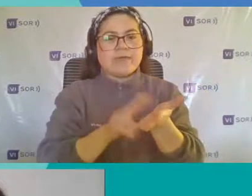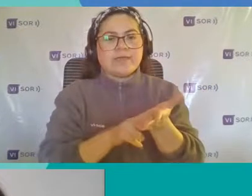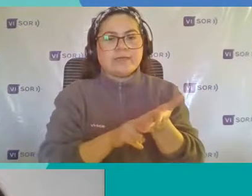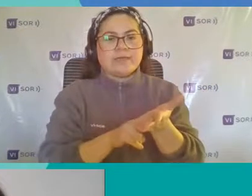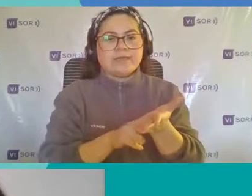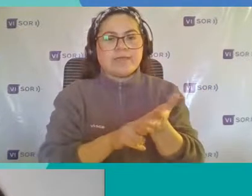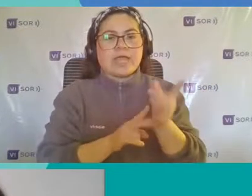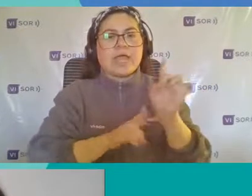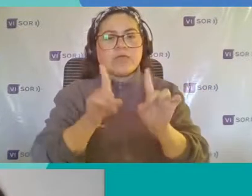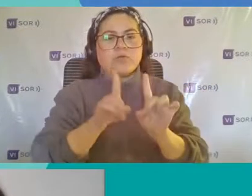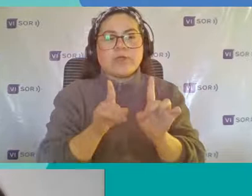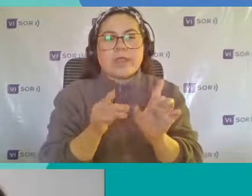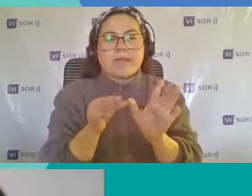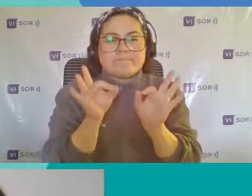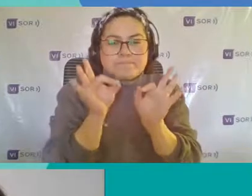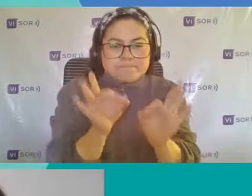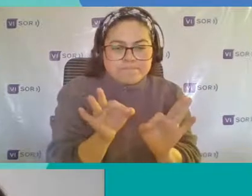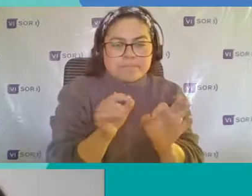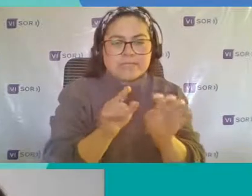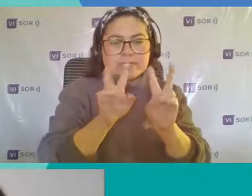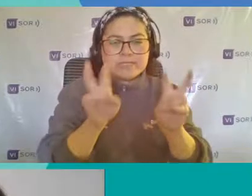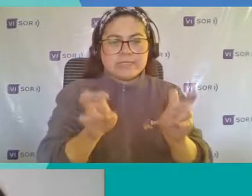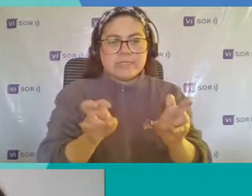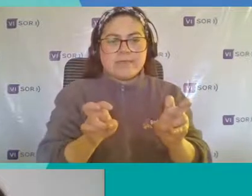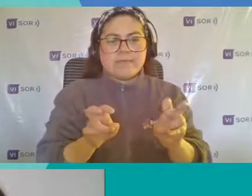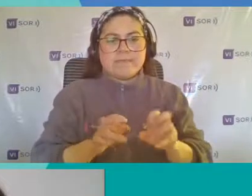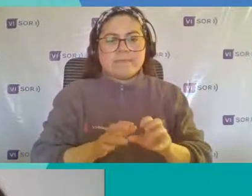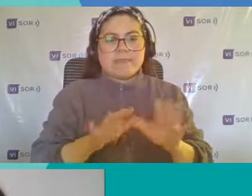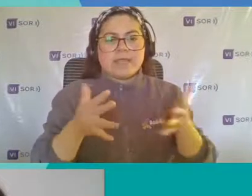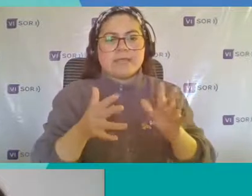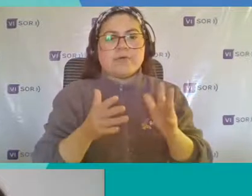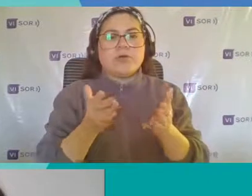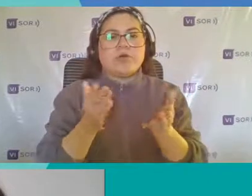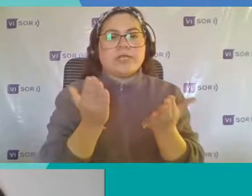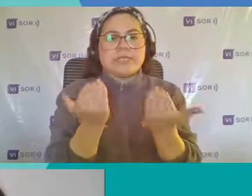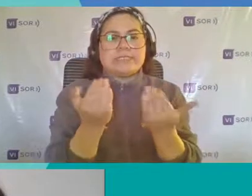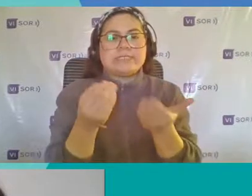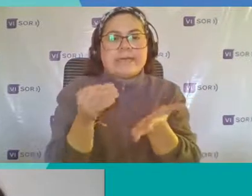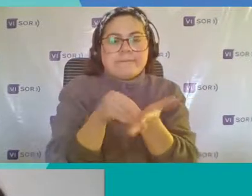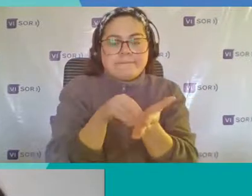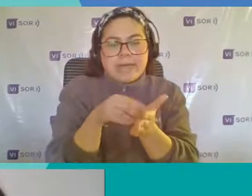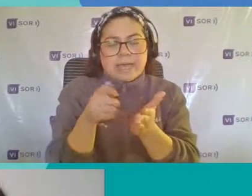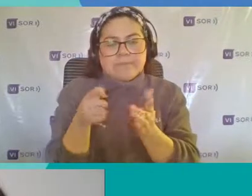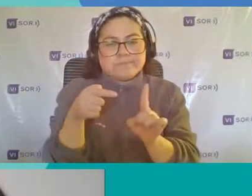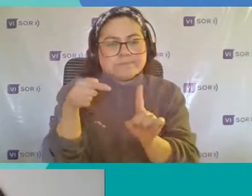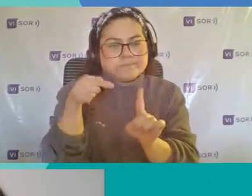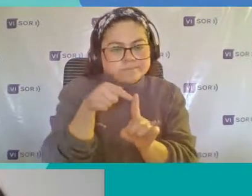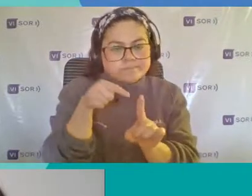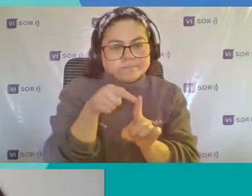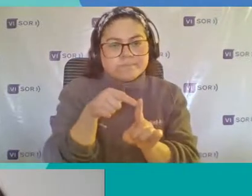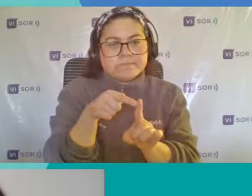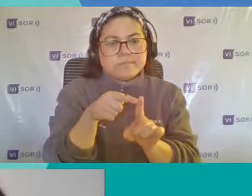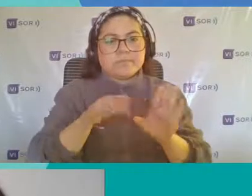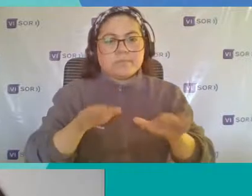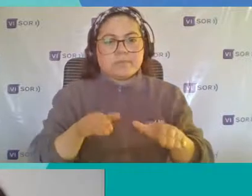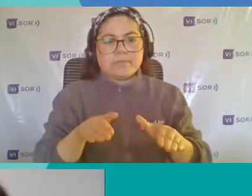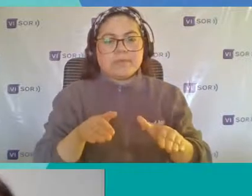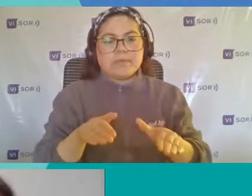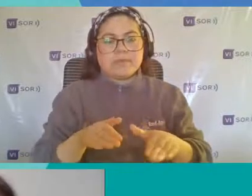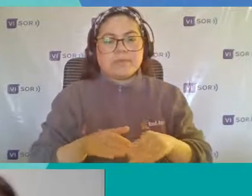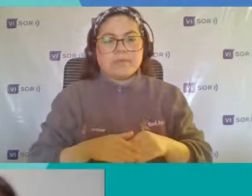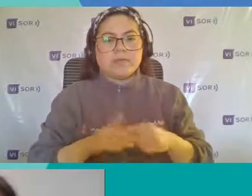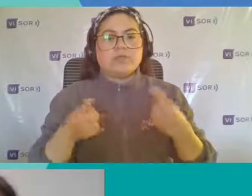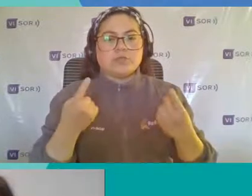muy específicas Y que seguramente Requieren de un análisis Más bien particular Por lo mismo Es que Le estamos